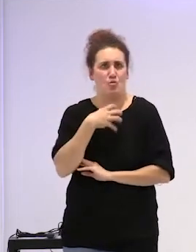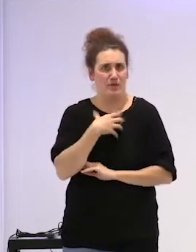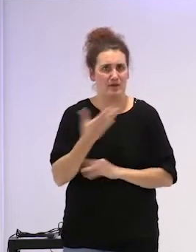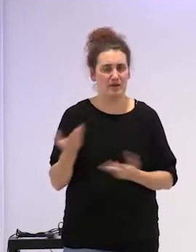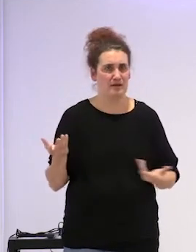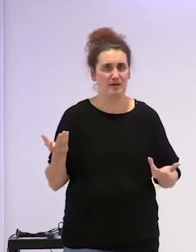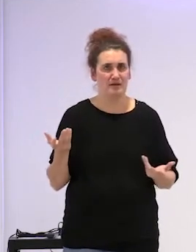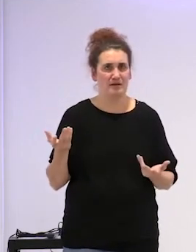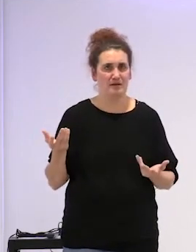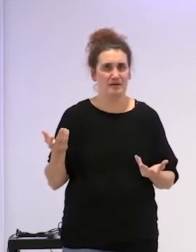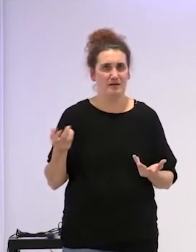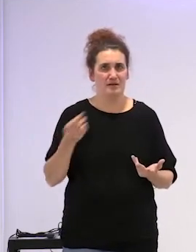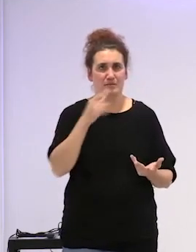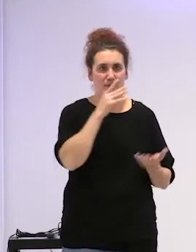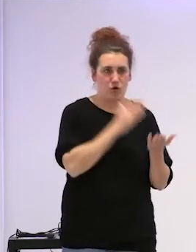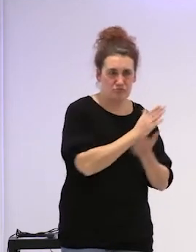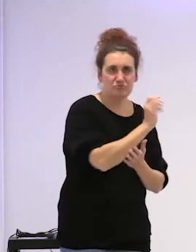cotidianos